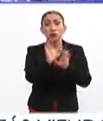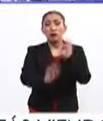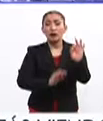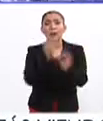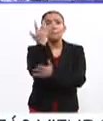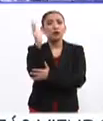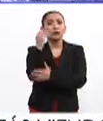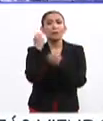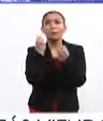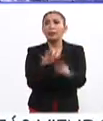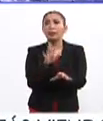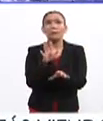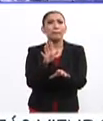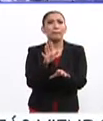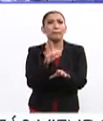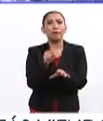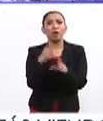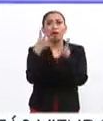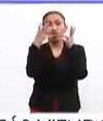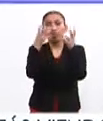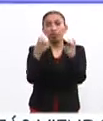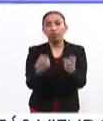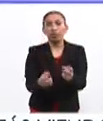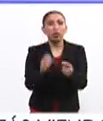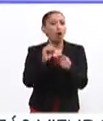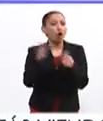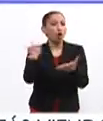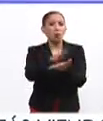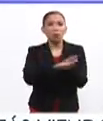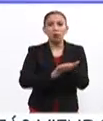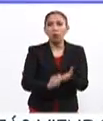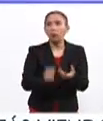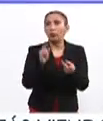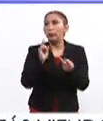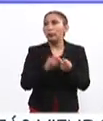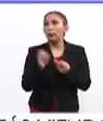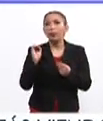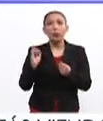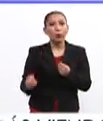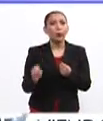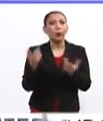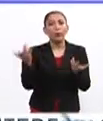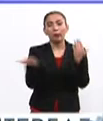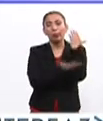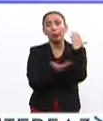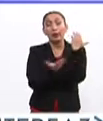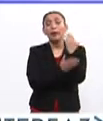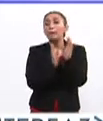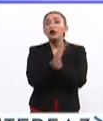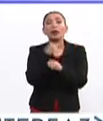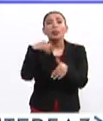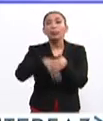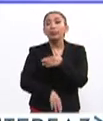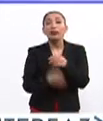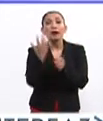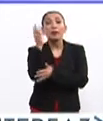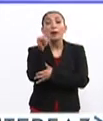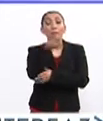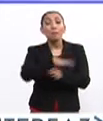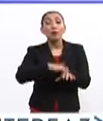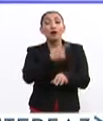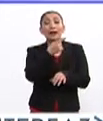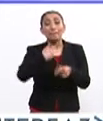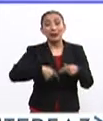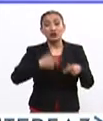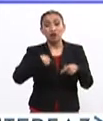se pierden por efecto de la degradación, destrucción, tal. Se pierden porque las personas